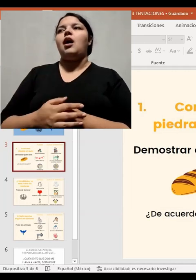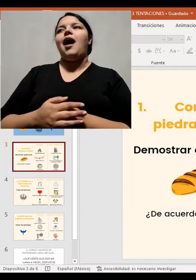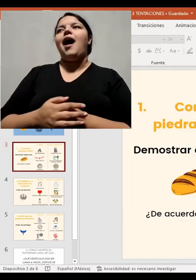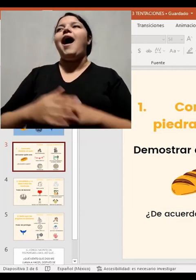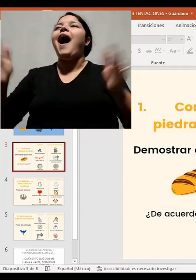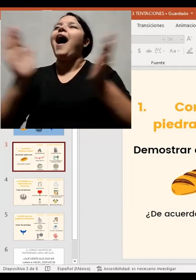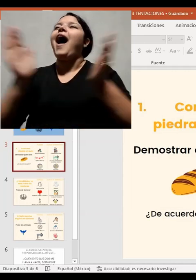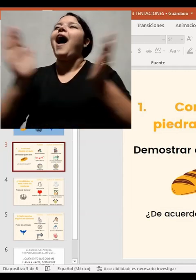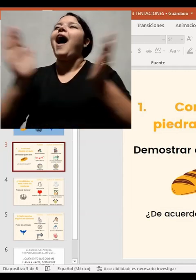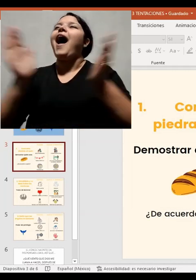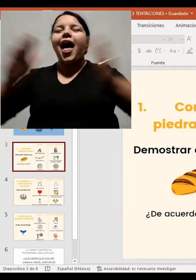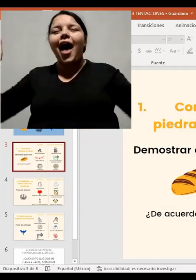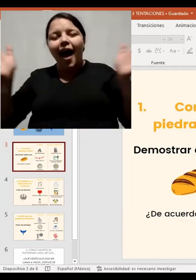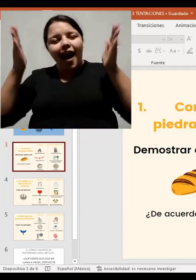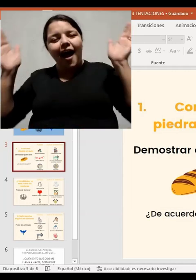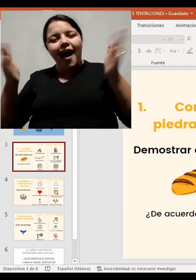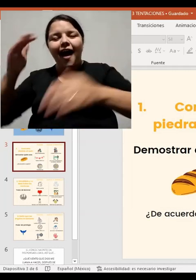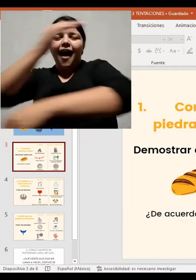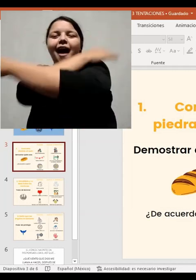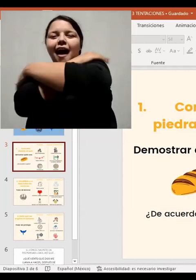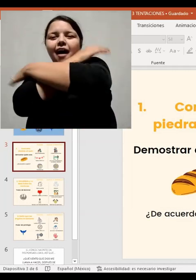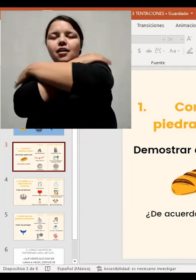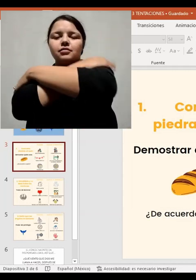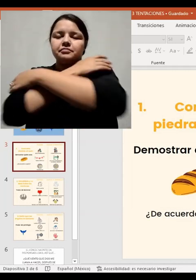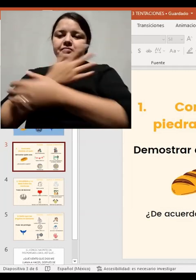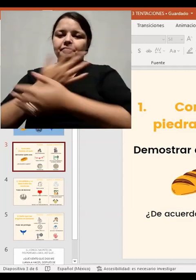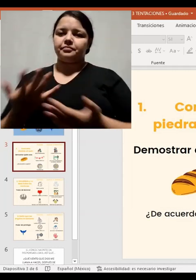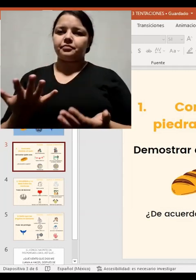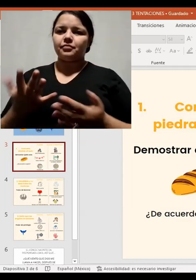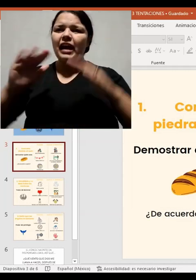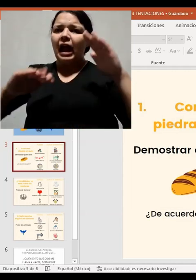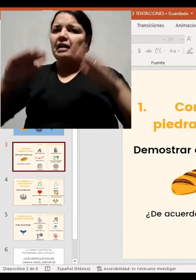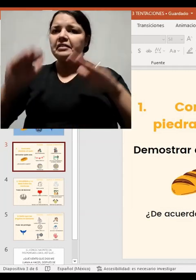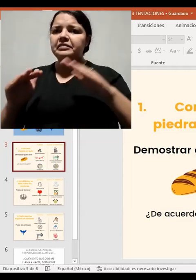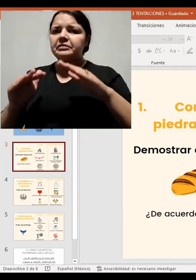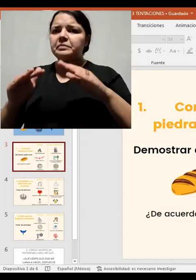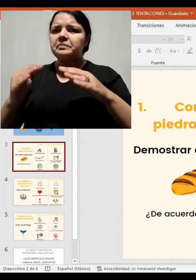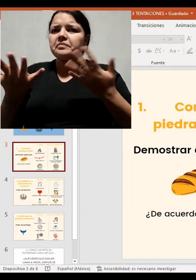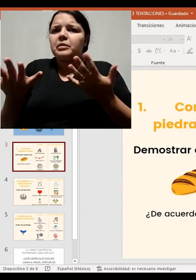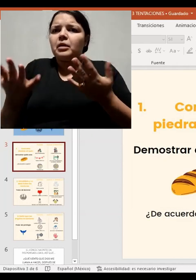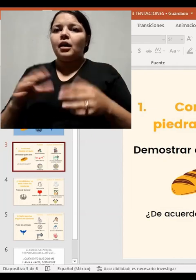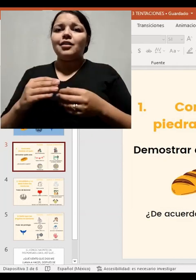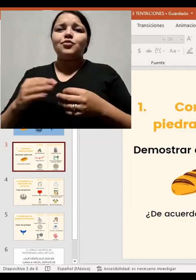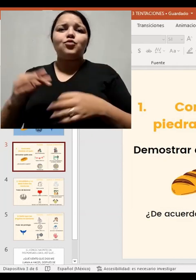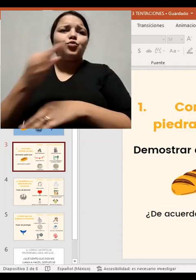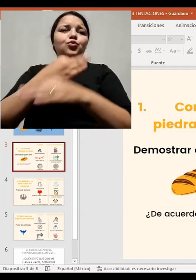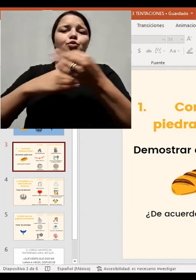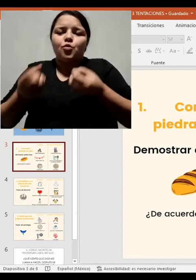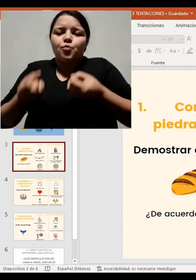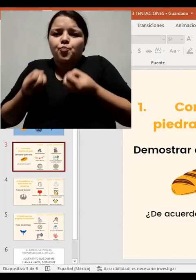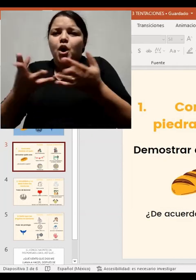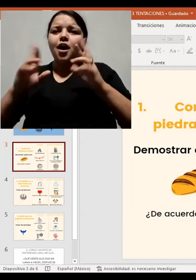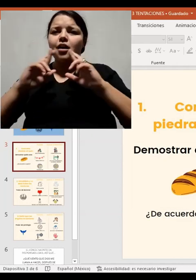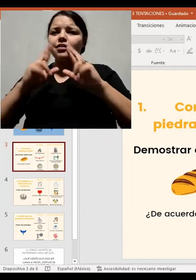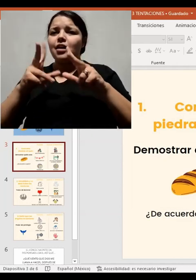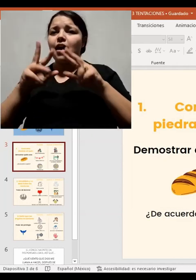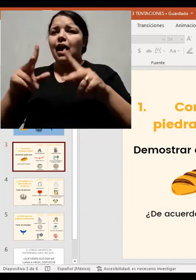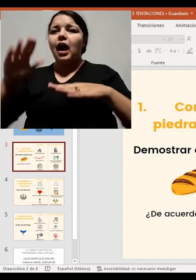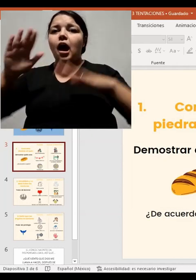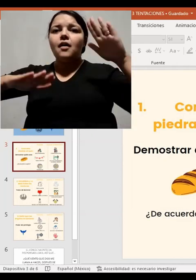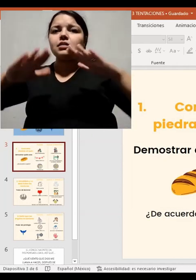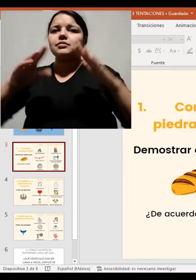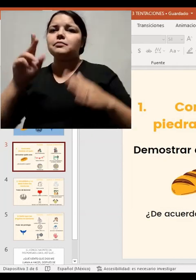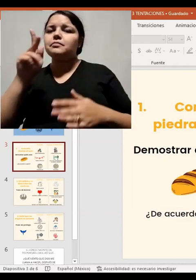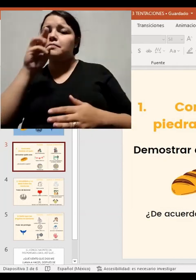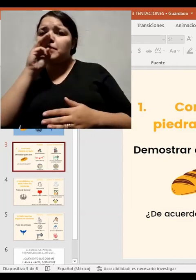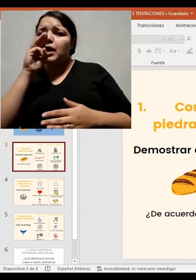dar demasiado al punto de ya ni siquiera tener tiempo para una misma, de creer, bueno, he visto mamás que se sienten